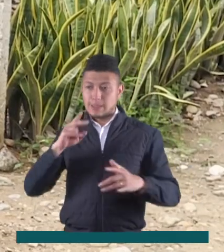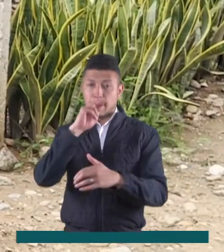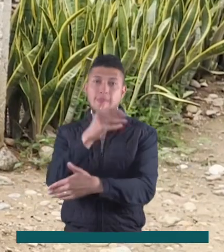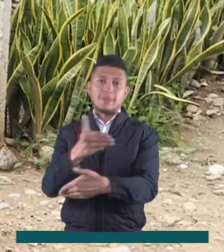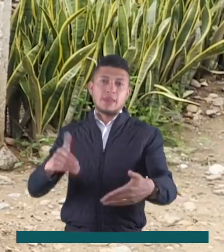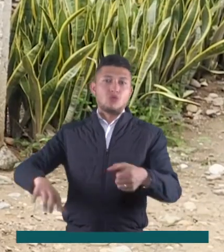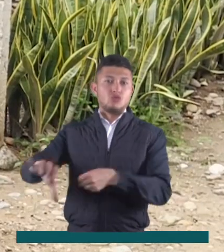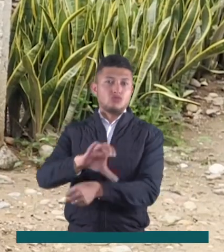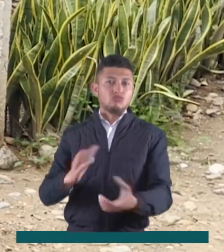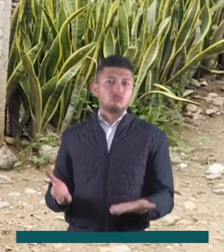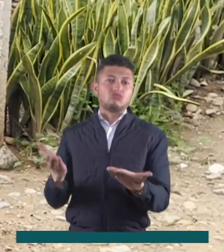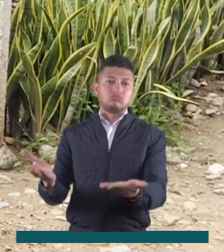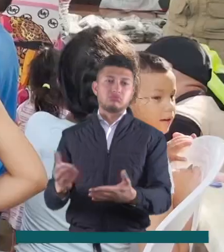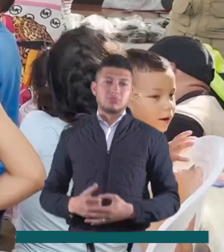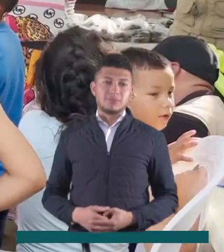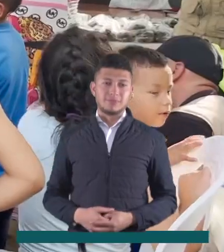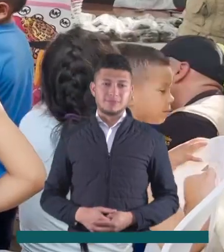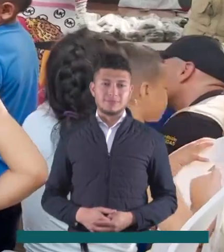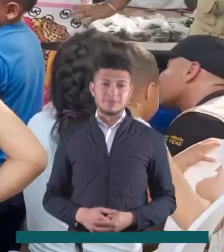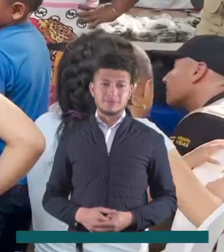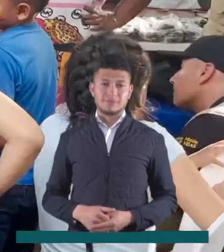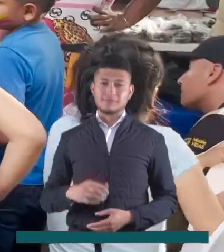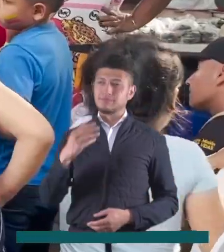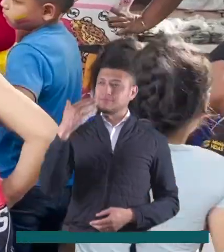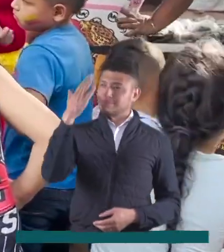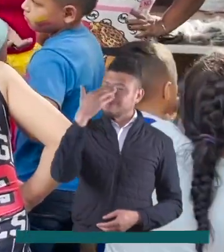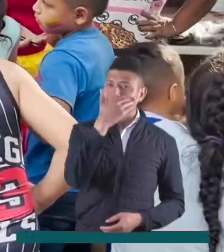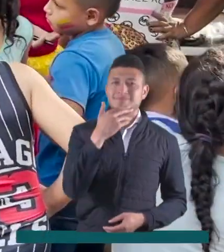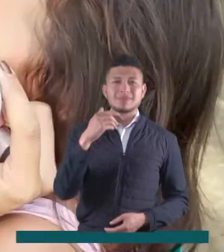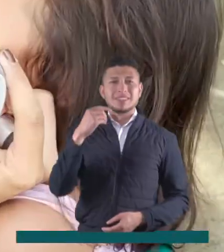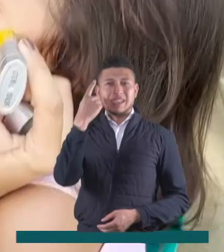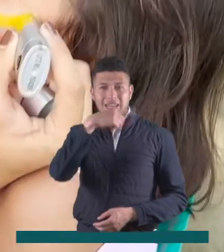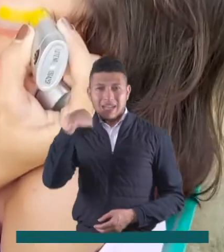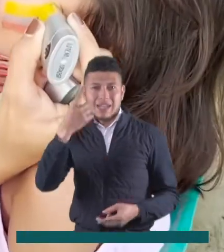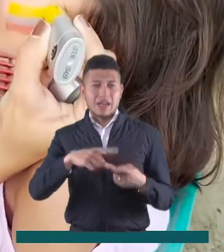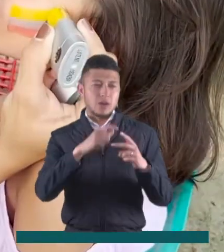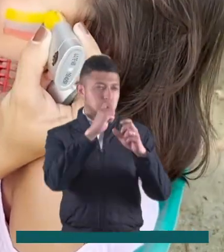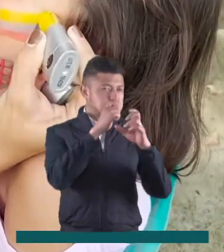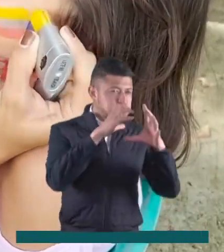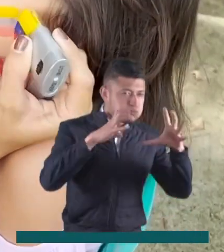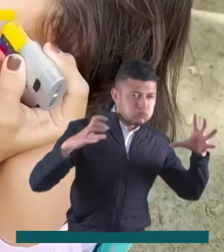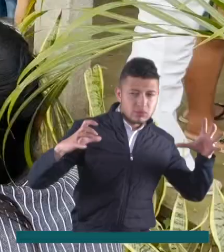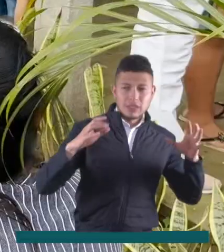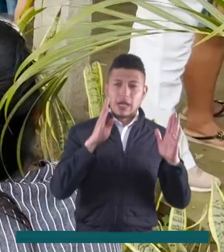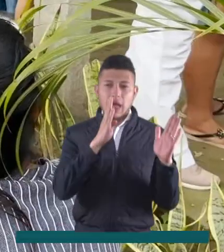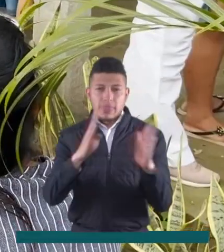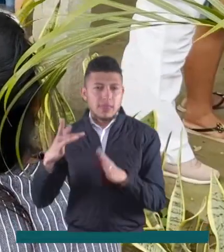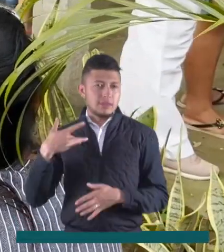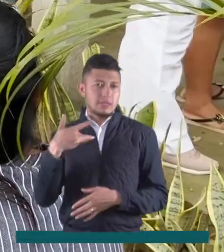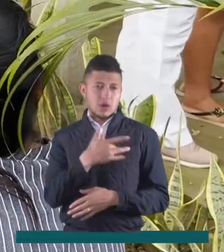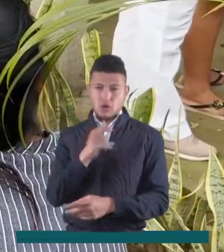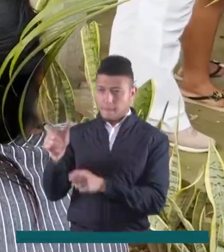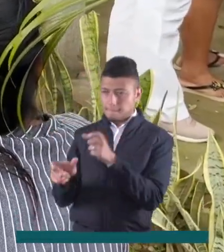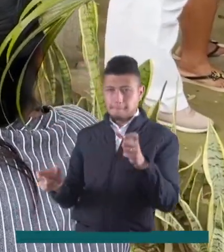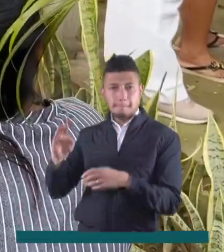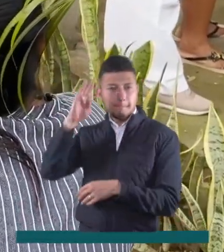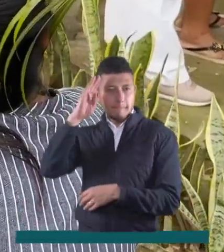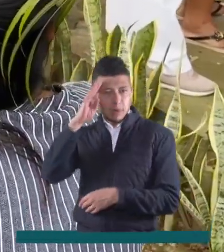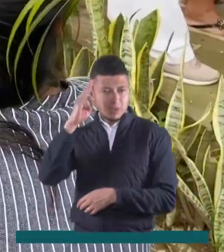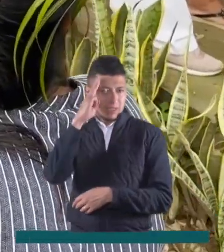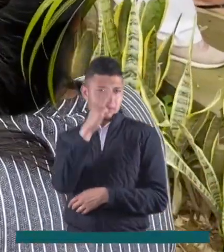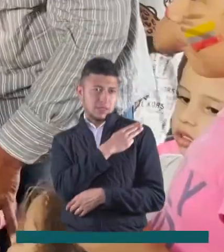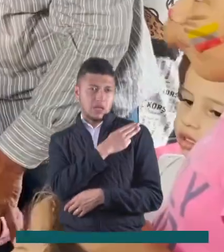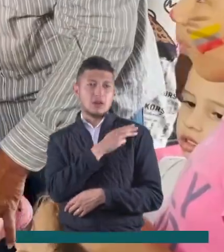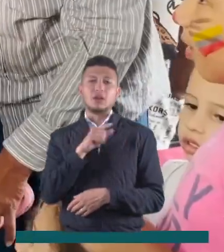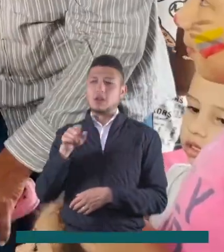a niños y niñas de la ciudad. Un inflable, dulces, pintucaritas, globo, flexia, atención en salud y personal de la policía y